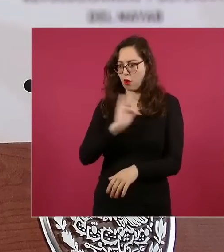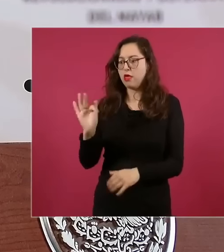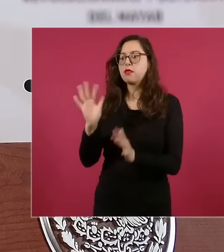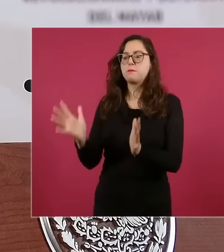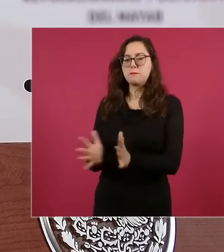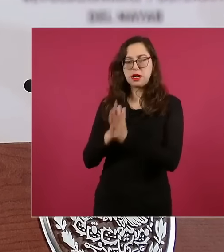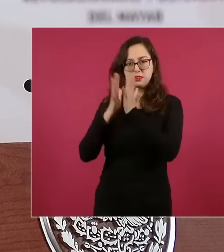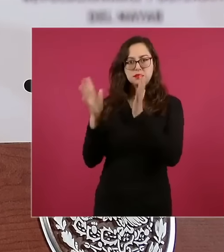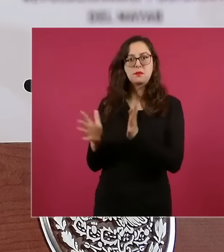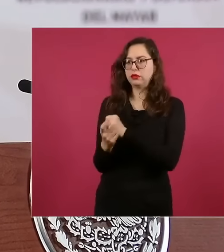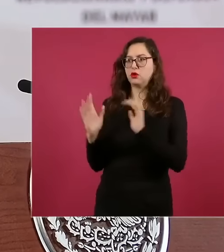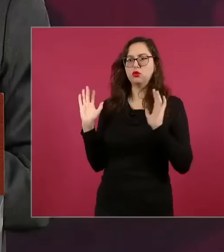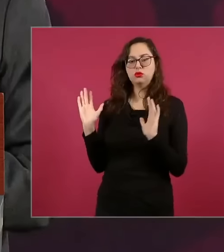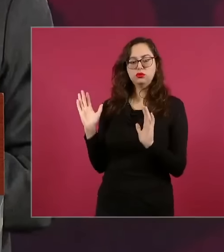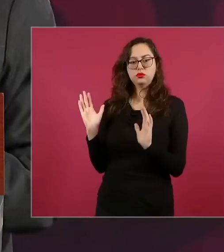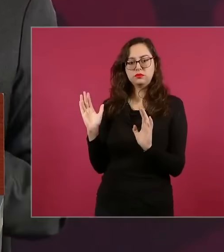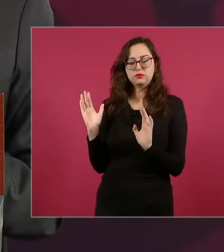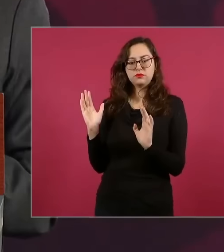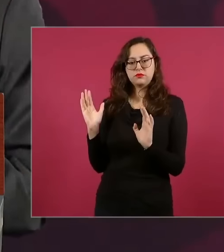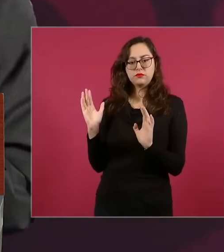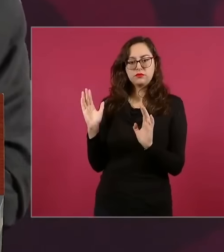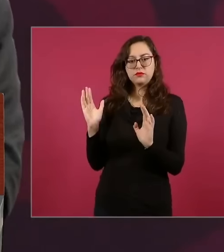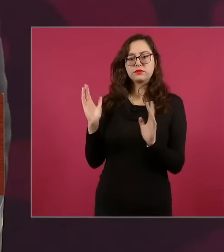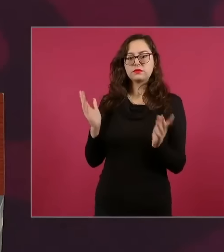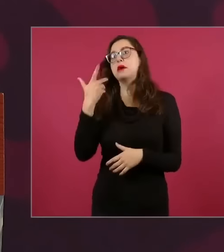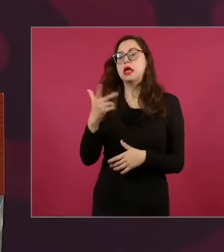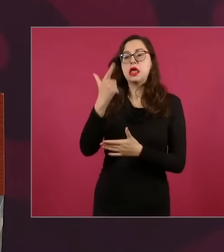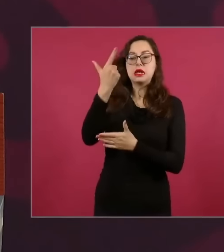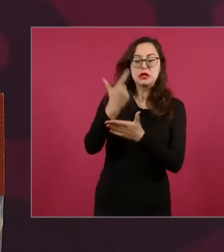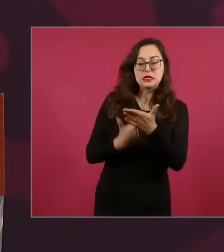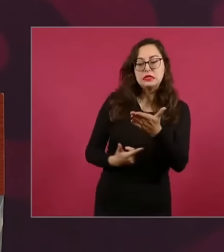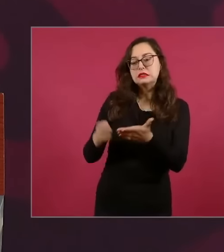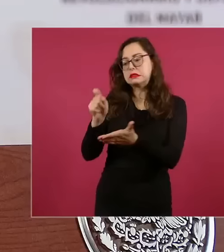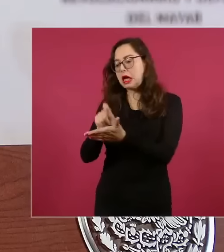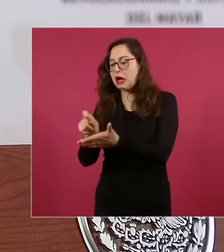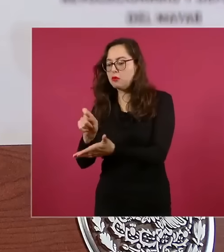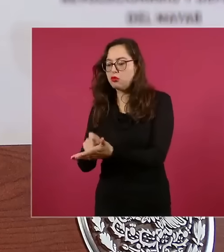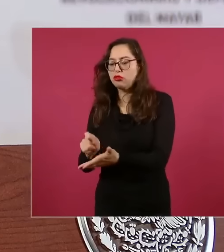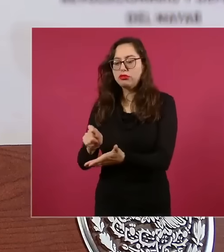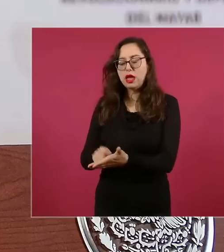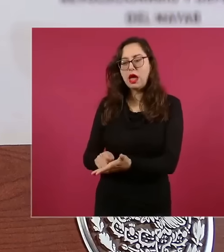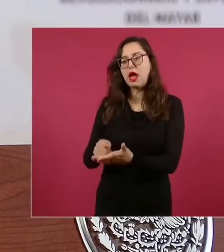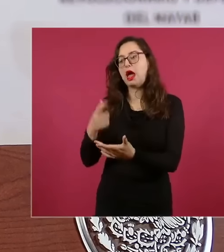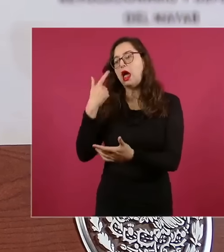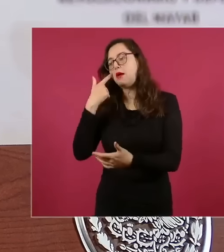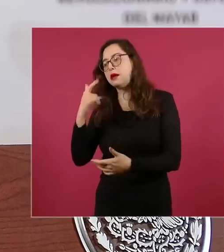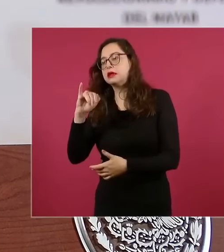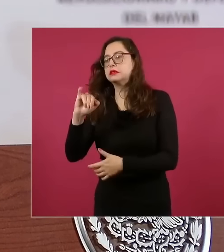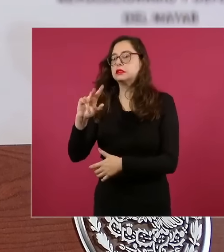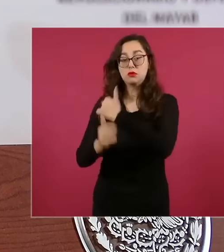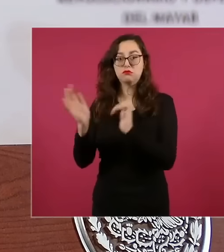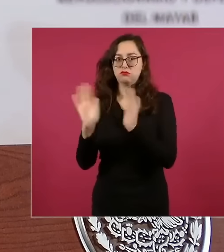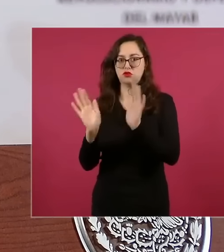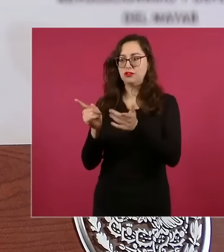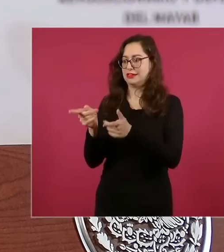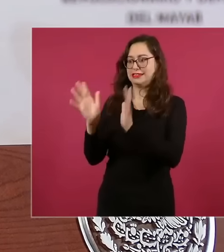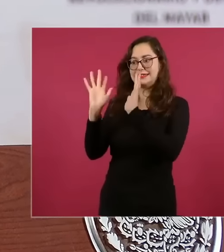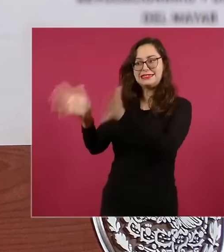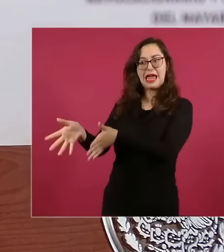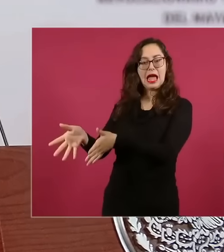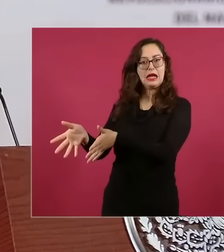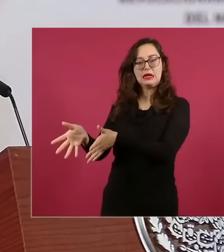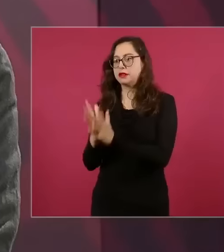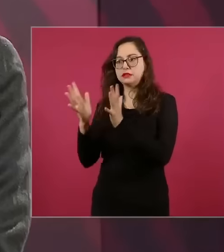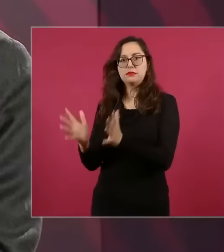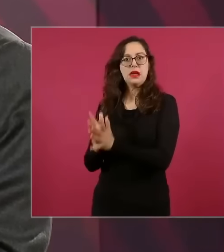y los ministros. Ellos tienen su lugar. Los nuevos que se van a inscribir, si son muchos,